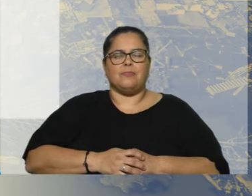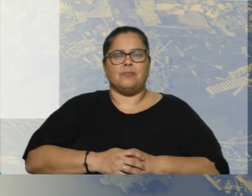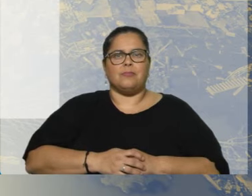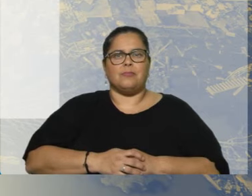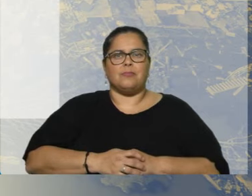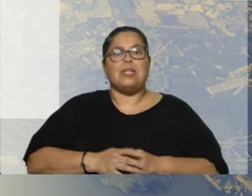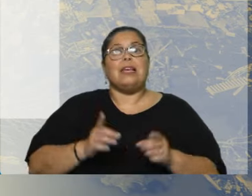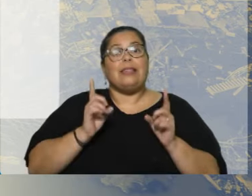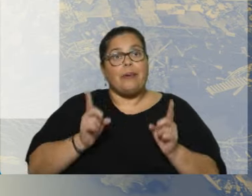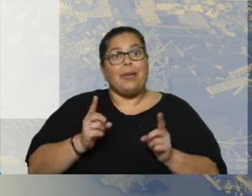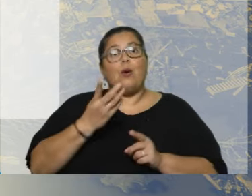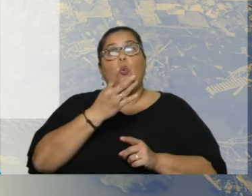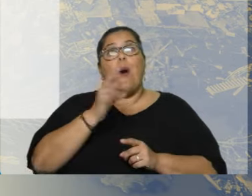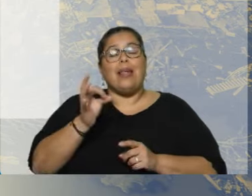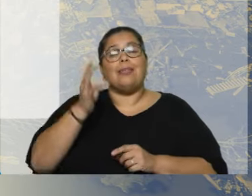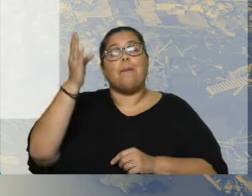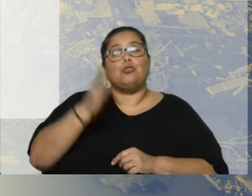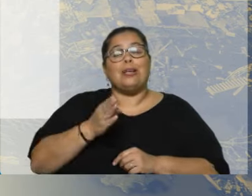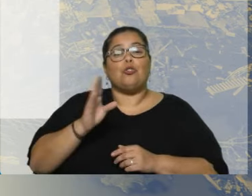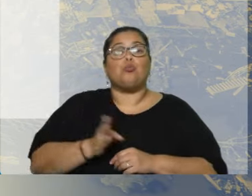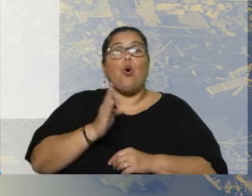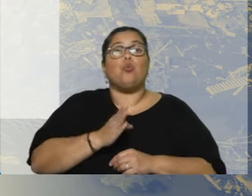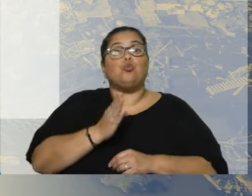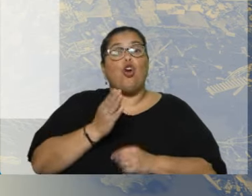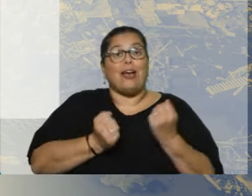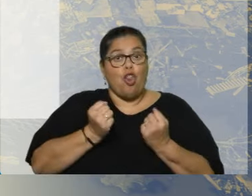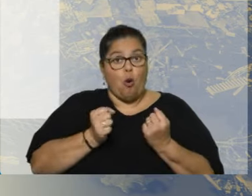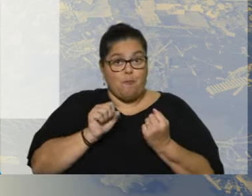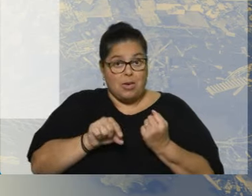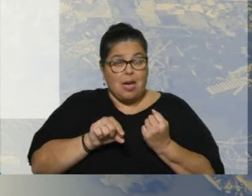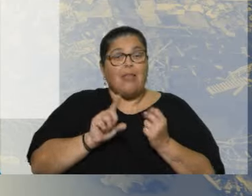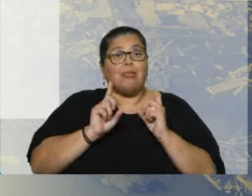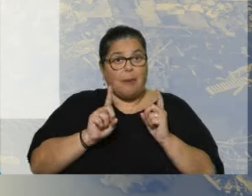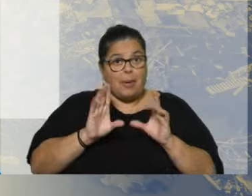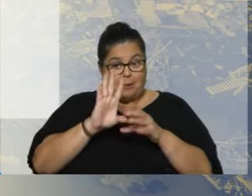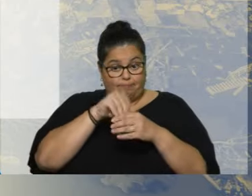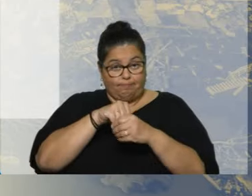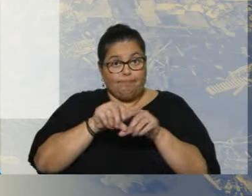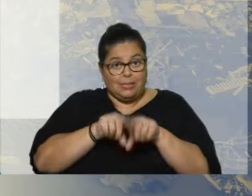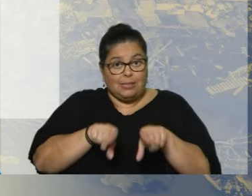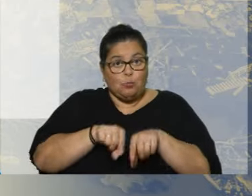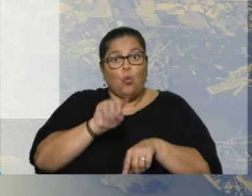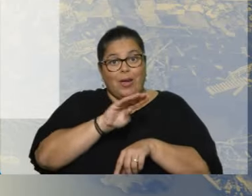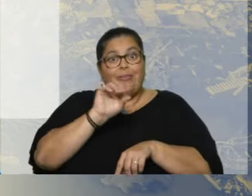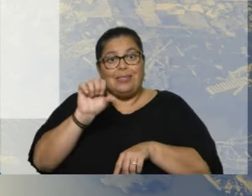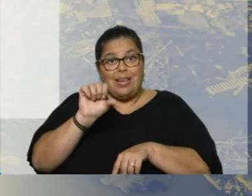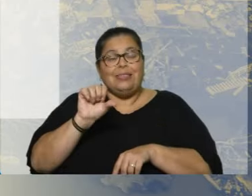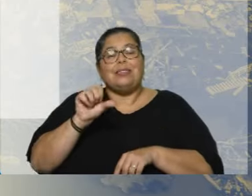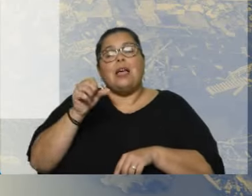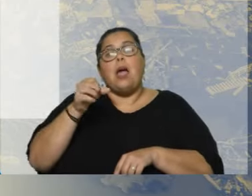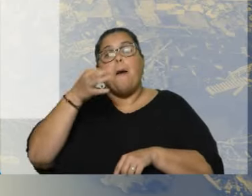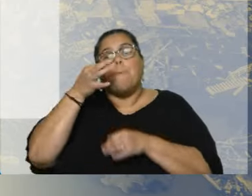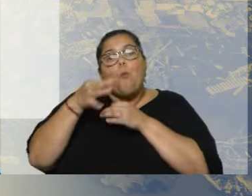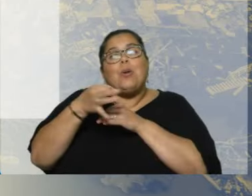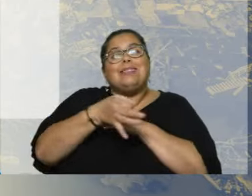el 40% de la producción económica del Estado está concentrada en esos 46 municipios que son los afectados. Es la parte